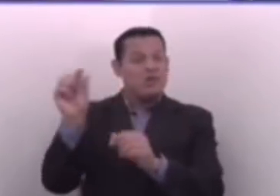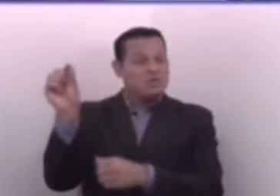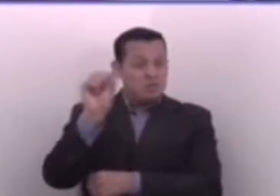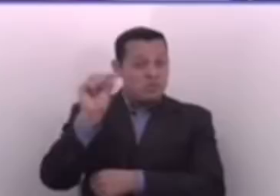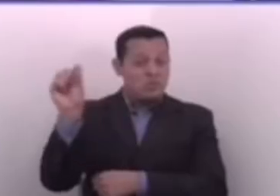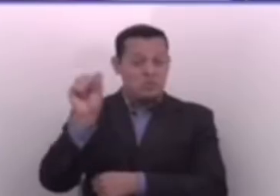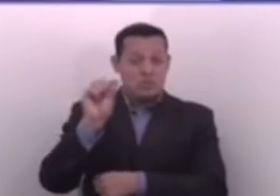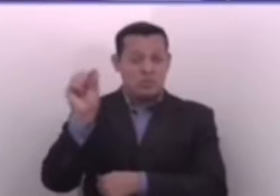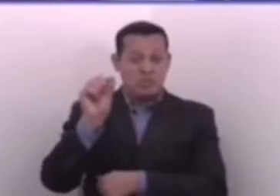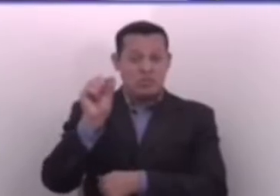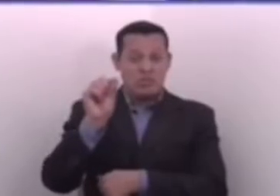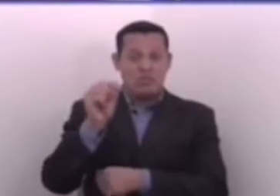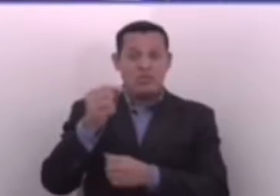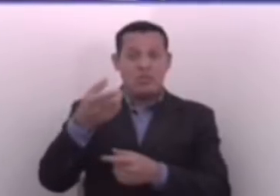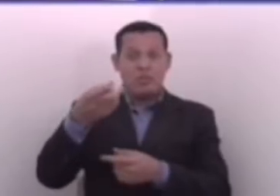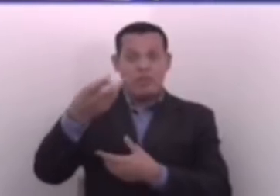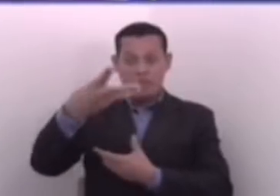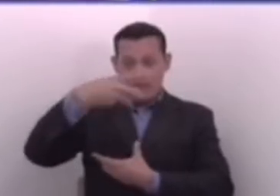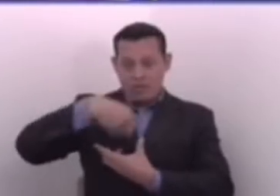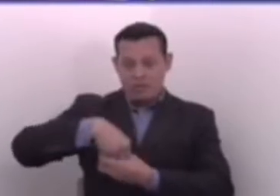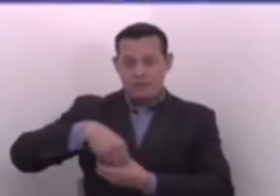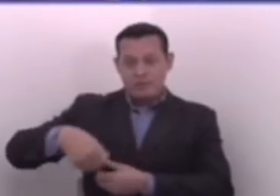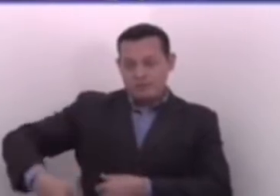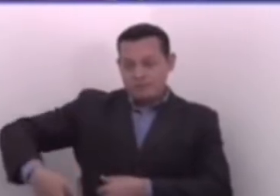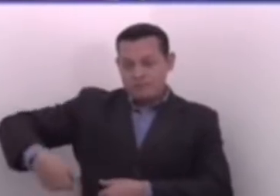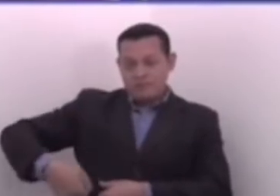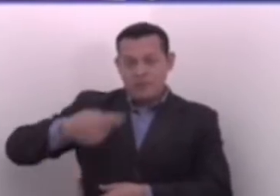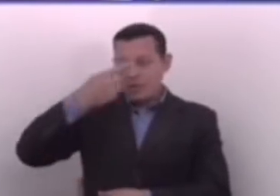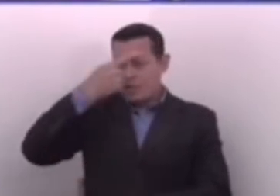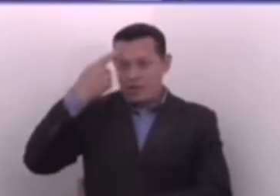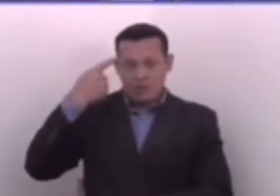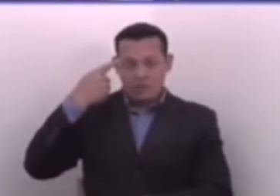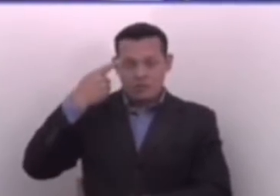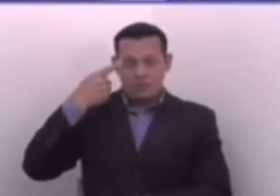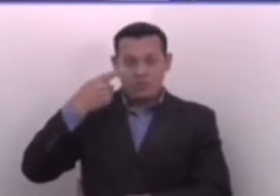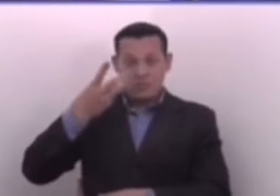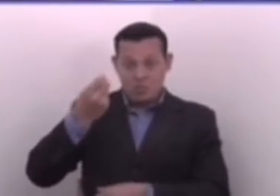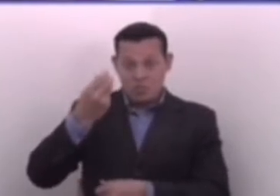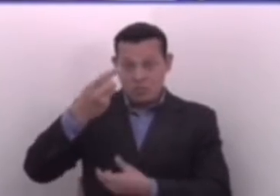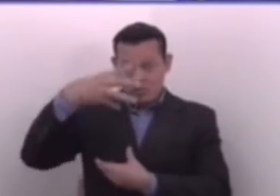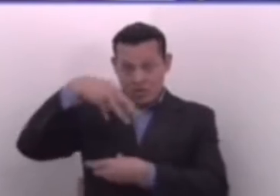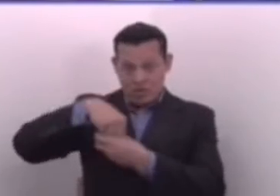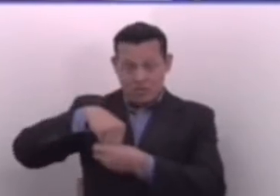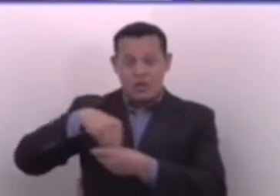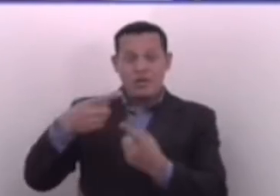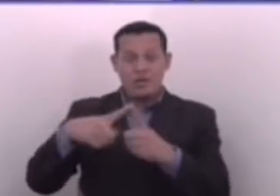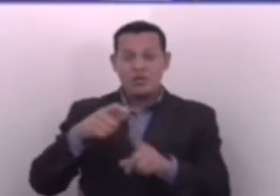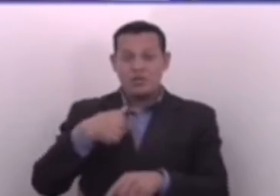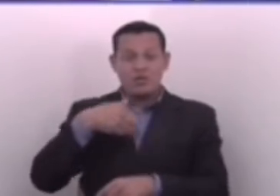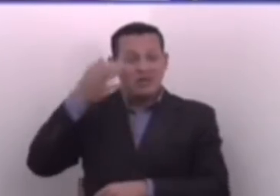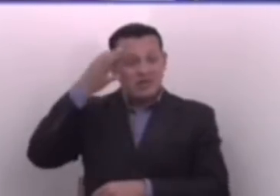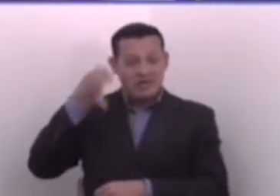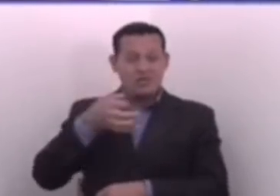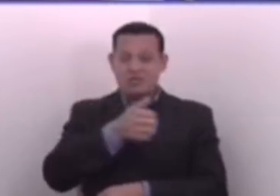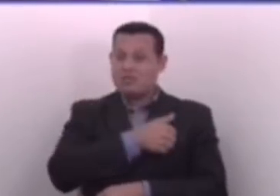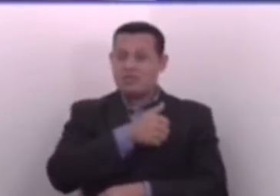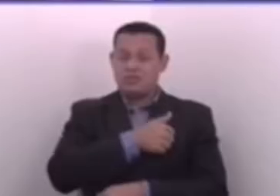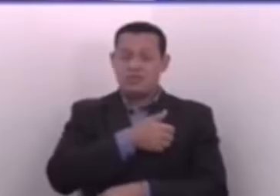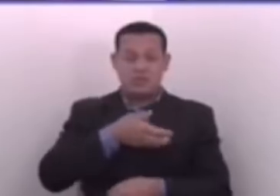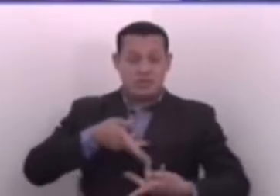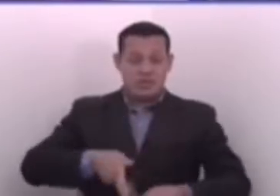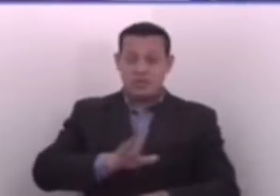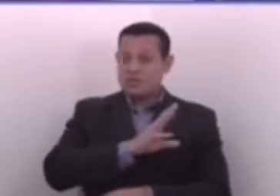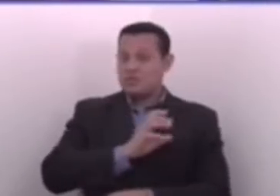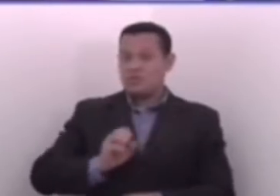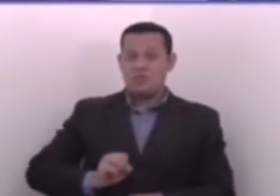permitía estar recibiendo maletines negros. Pero yo creo que nuestra responsabilidad es que los salvadoreños